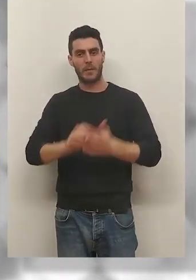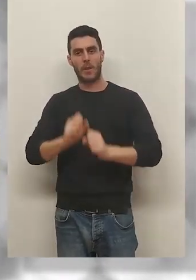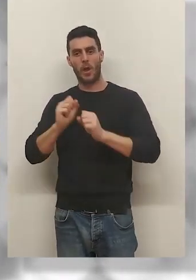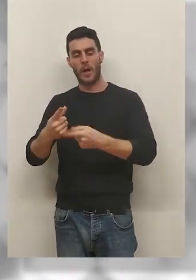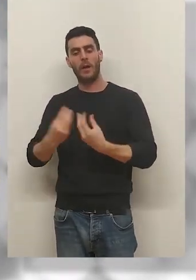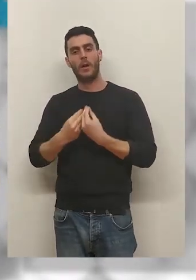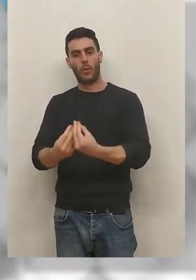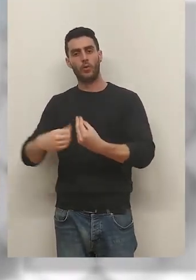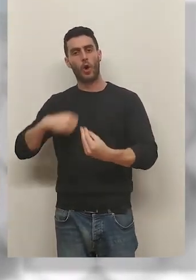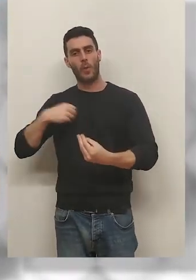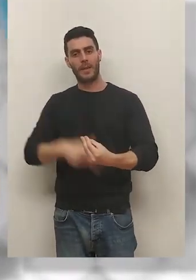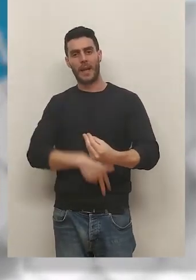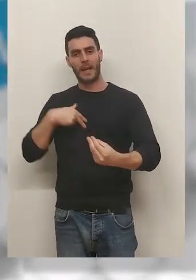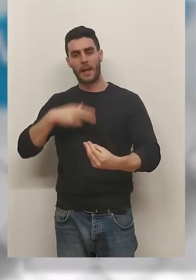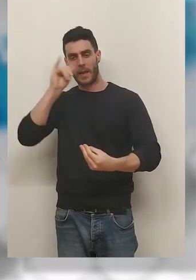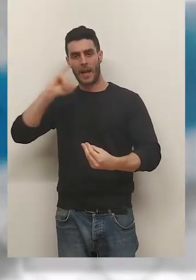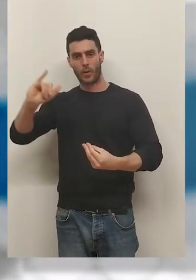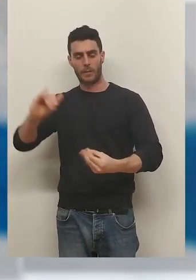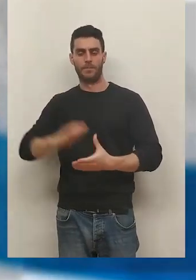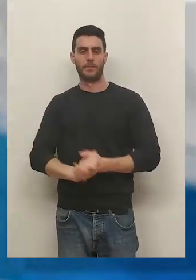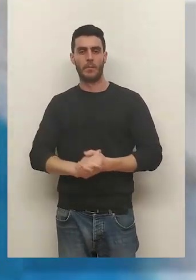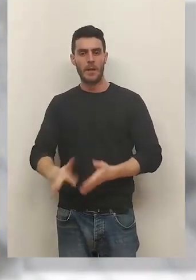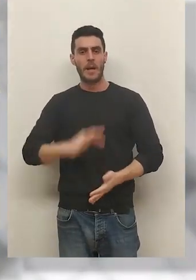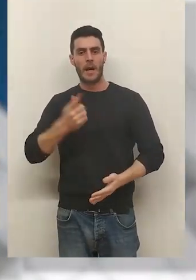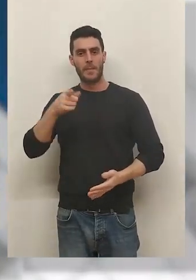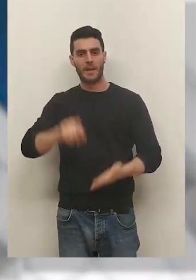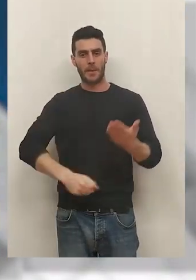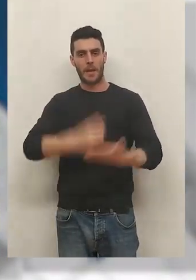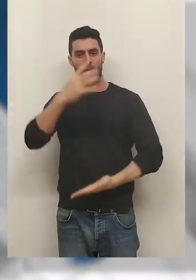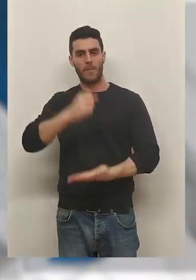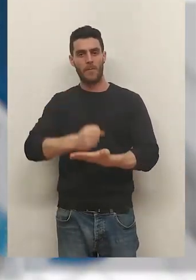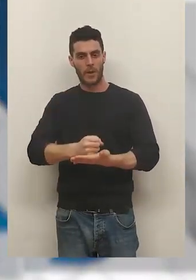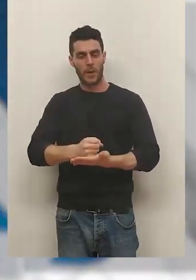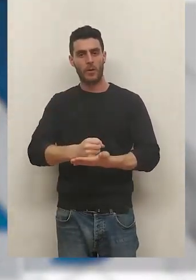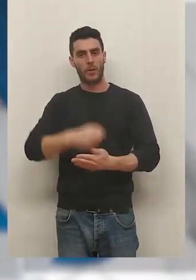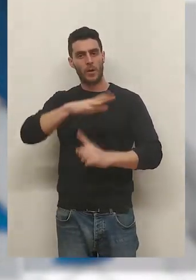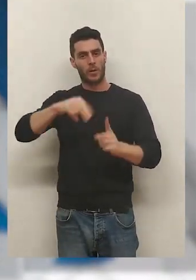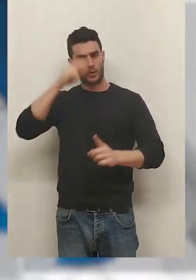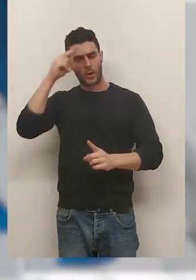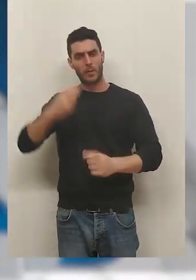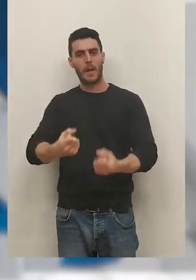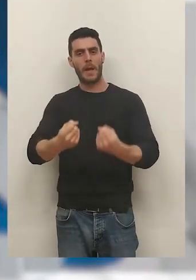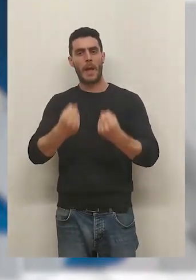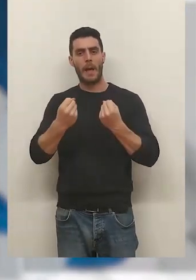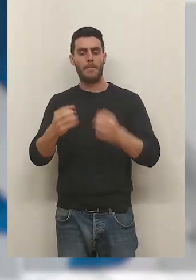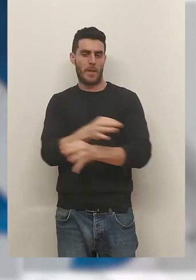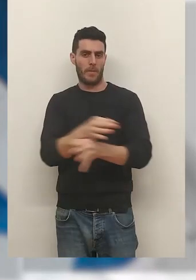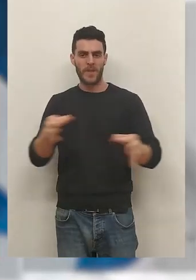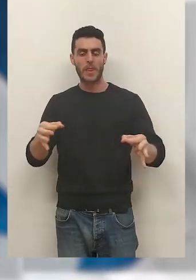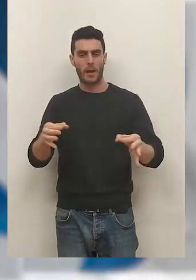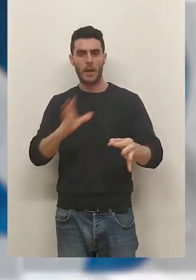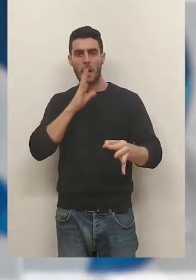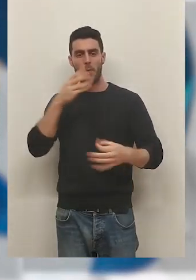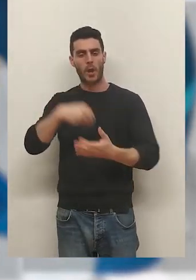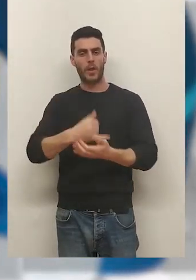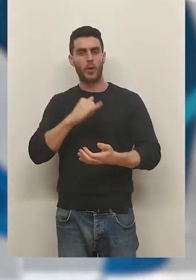sus servicios junto al Hospital General de La Rioja. Además, será un edificio sostenible, con gran eficiencia energética, ya